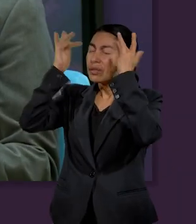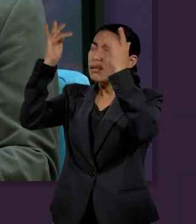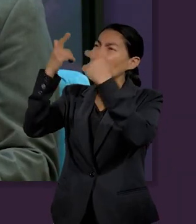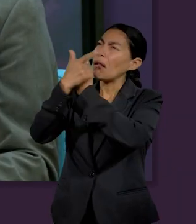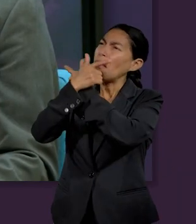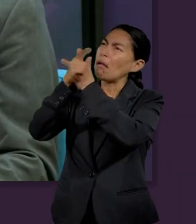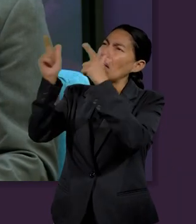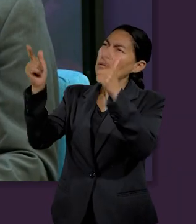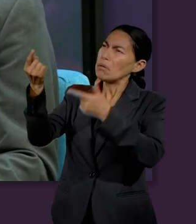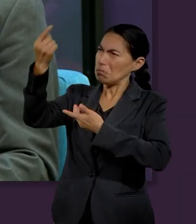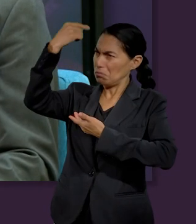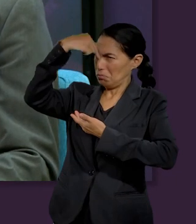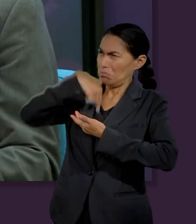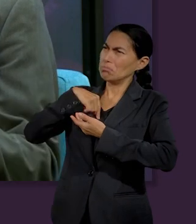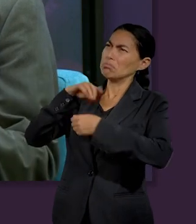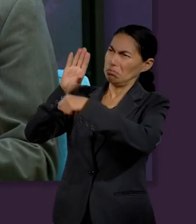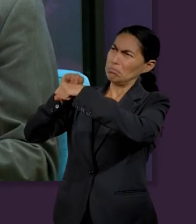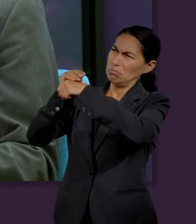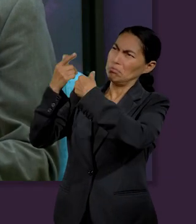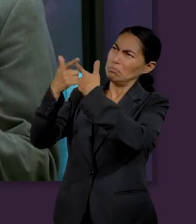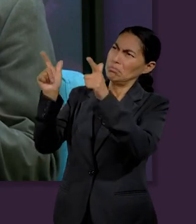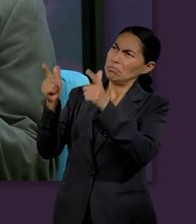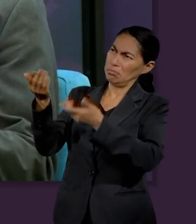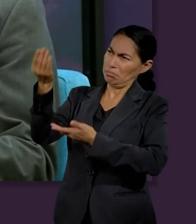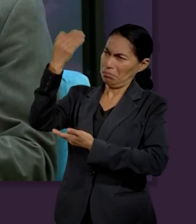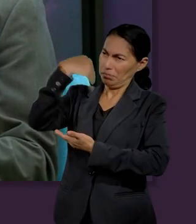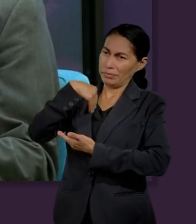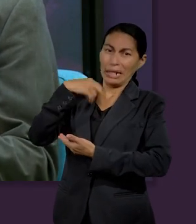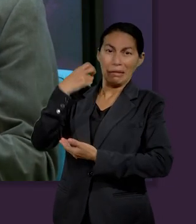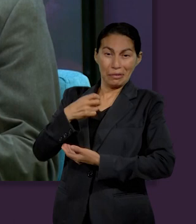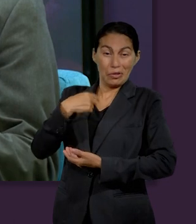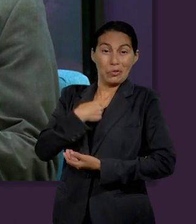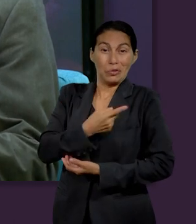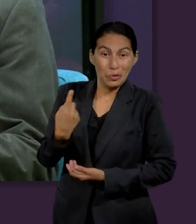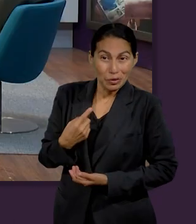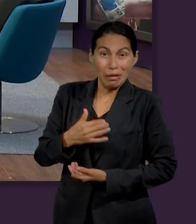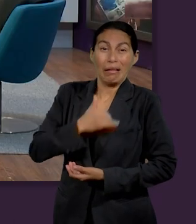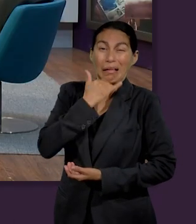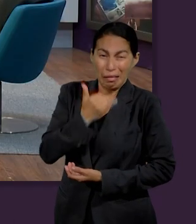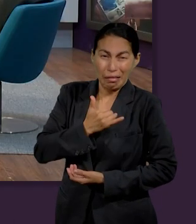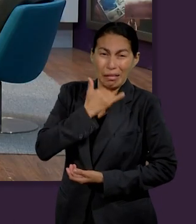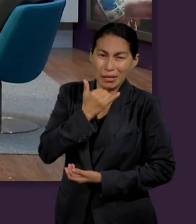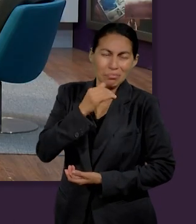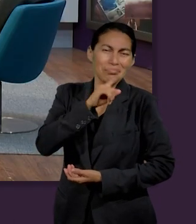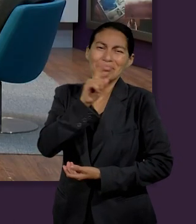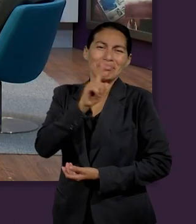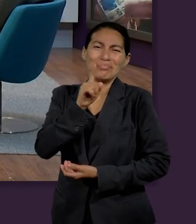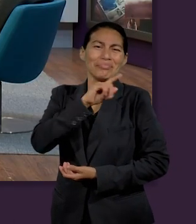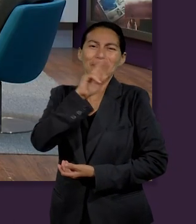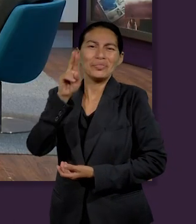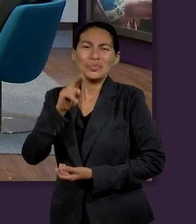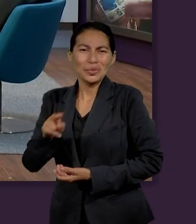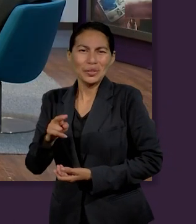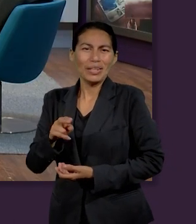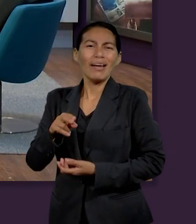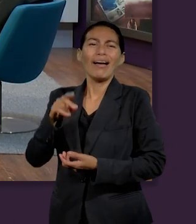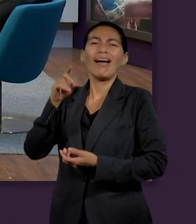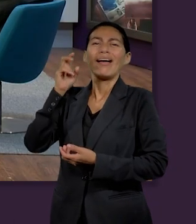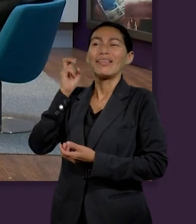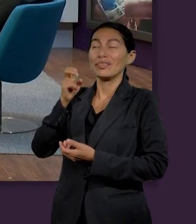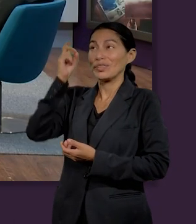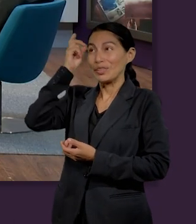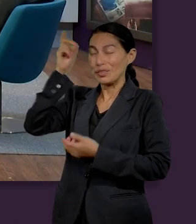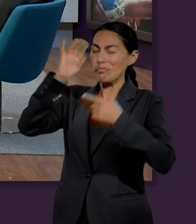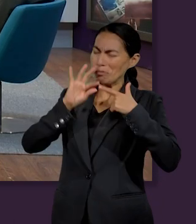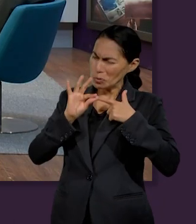actúe en nosotros nunca vamos a errar sino que vamos